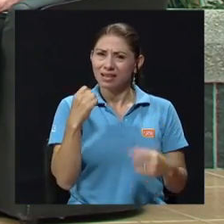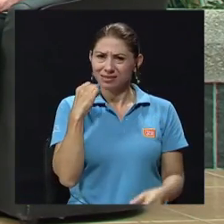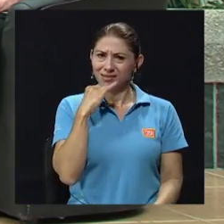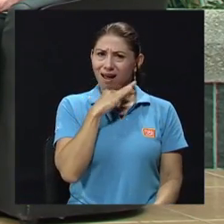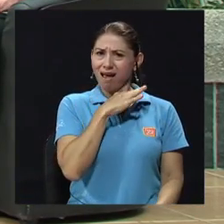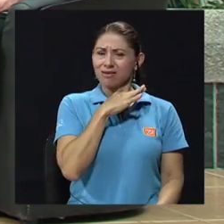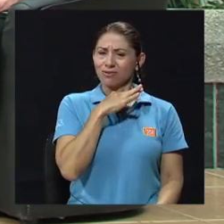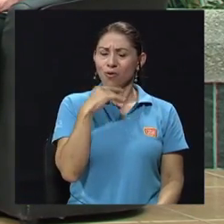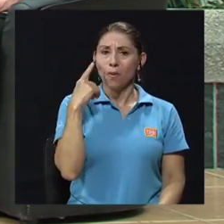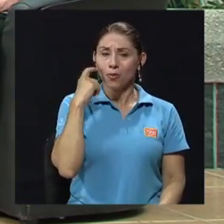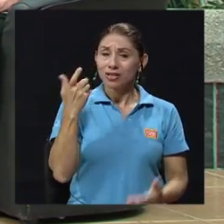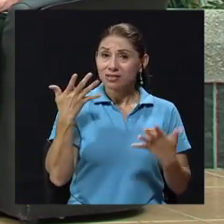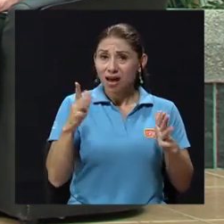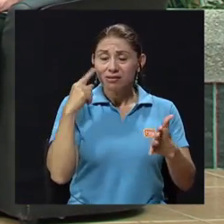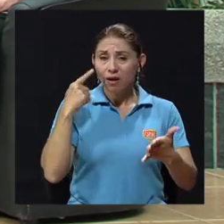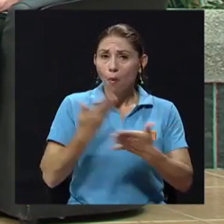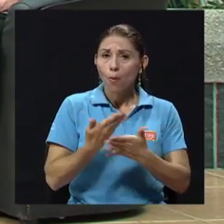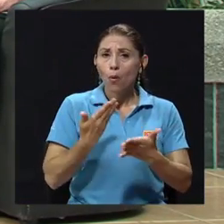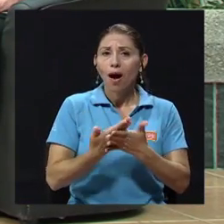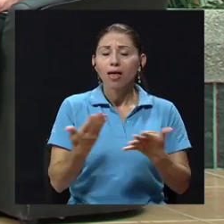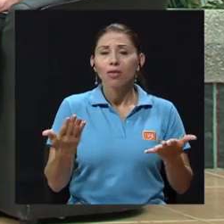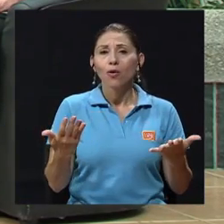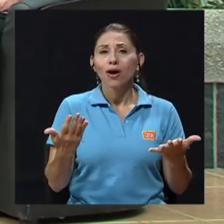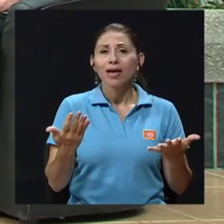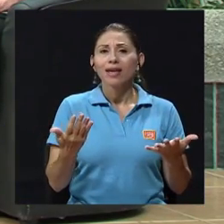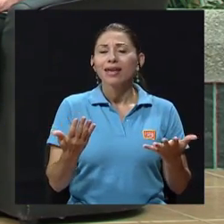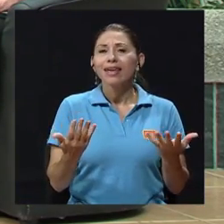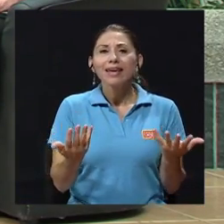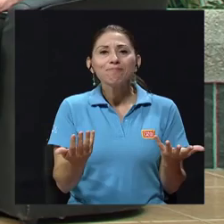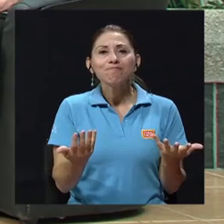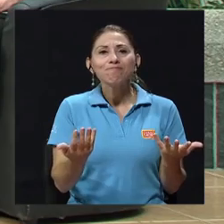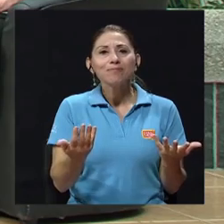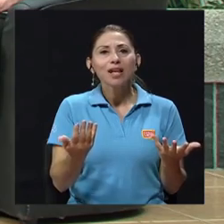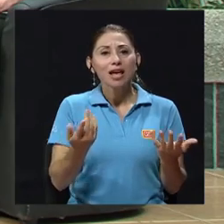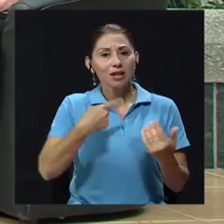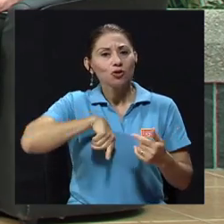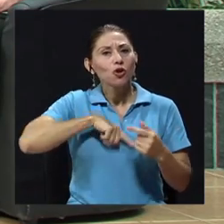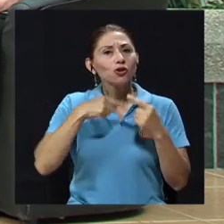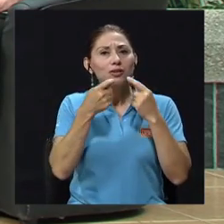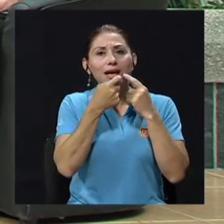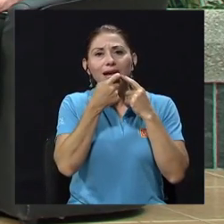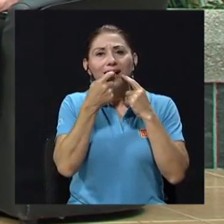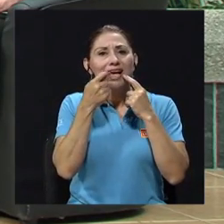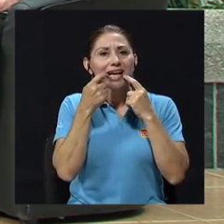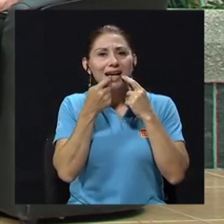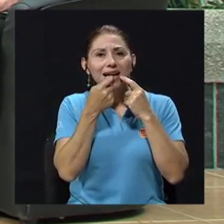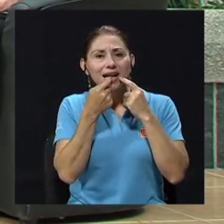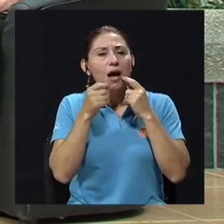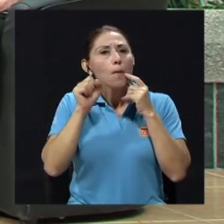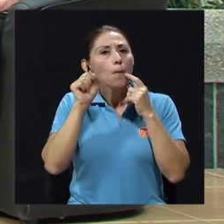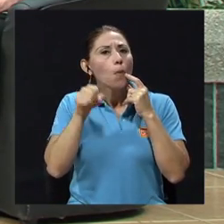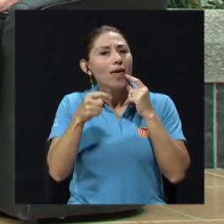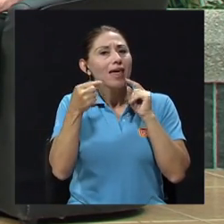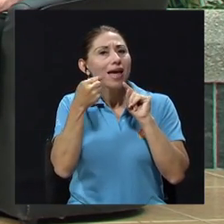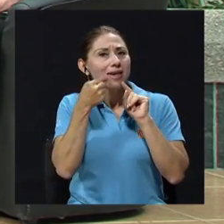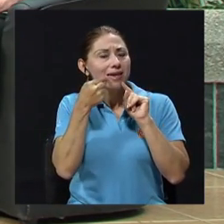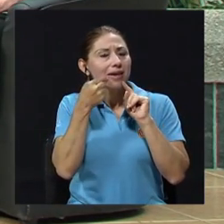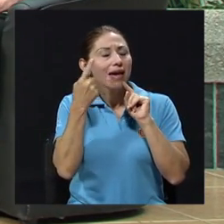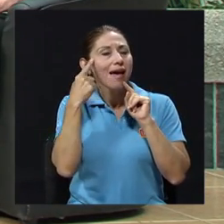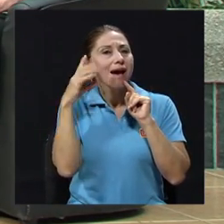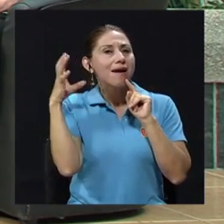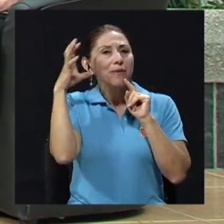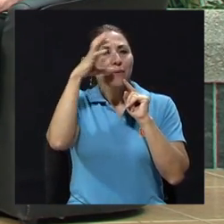bastante extraño porque está comprobado que muchas veces en nuestra cavidad bucal podemos tener manifestaciones de enfermedades